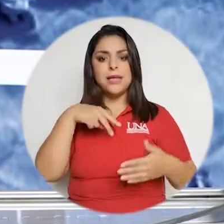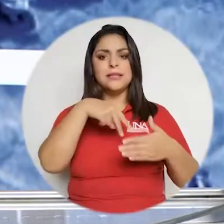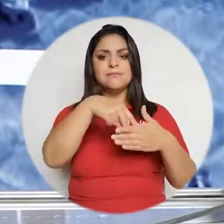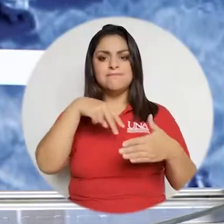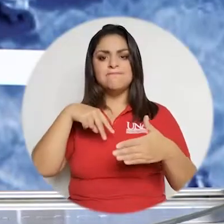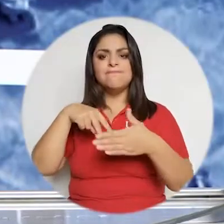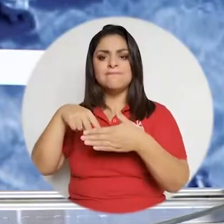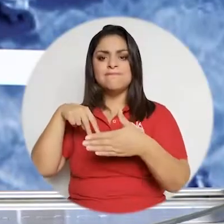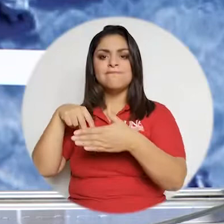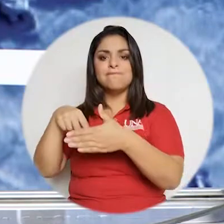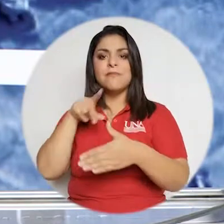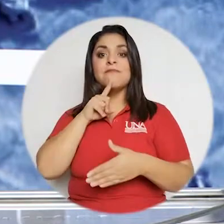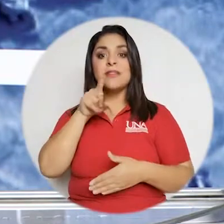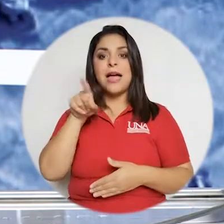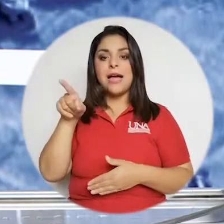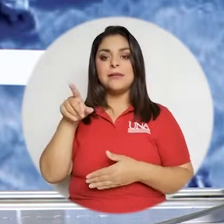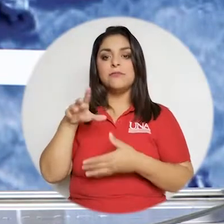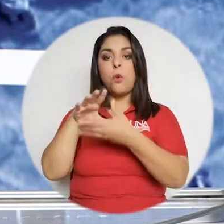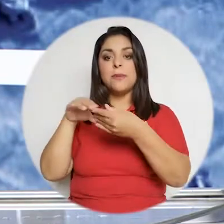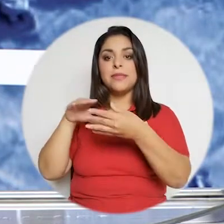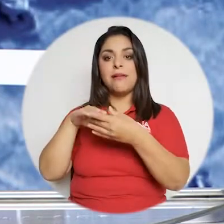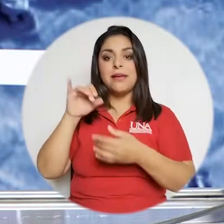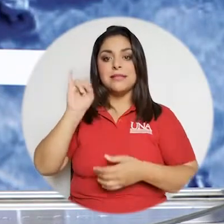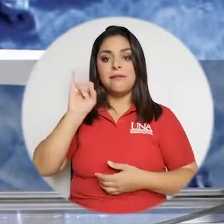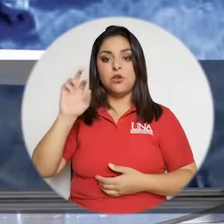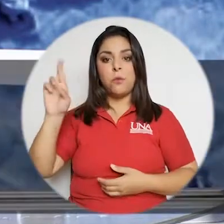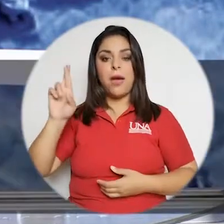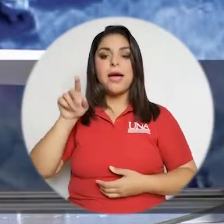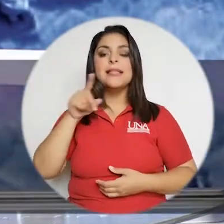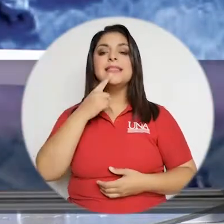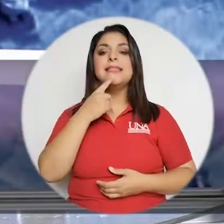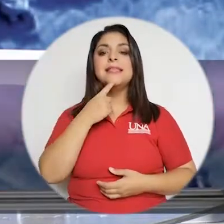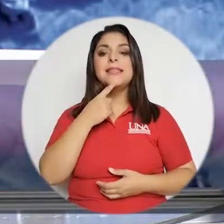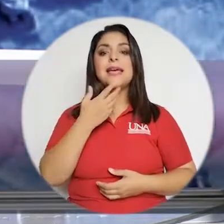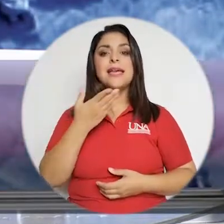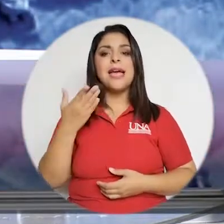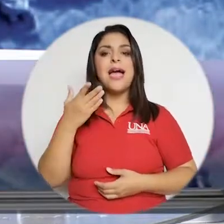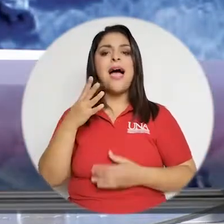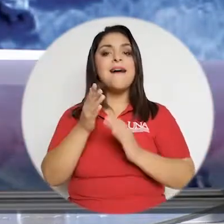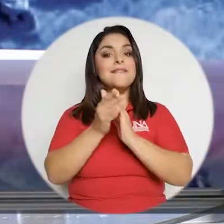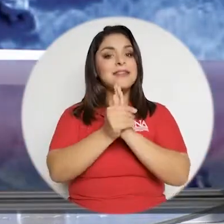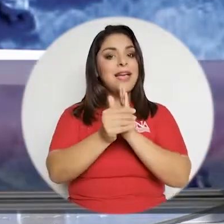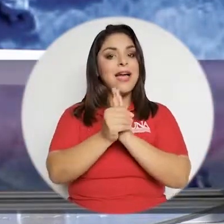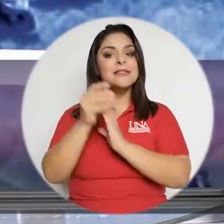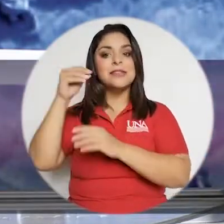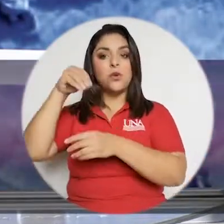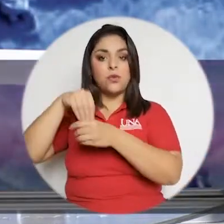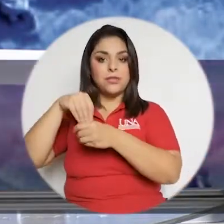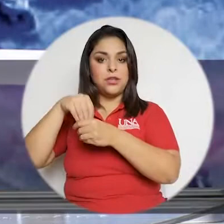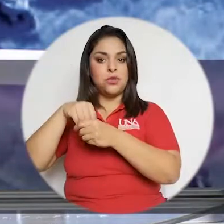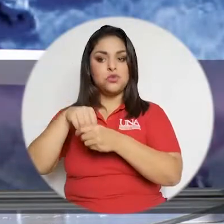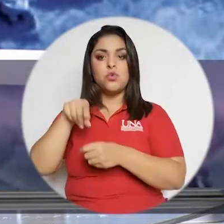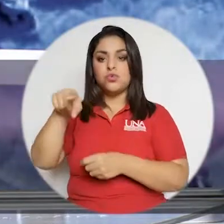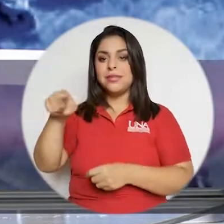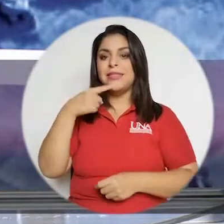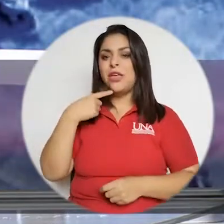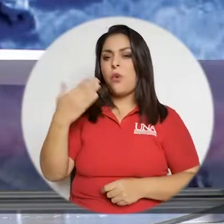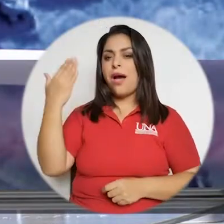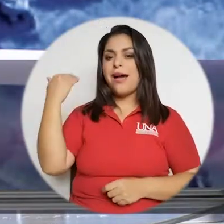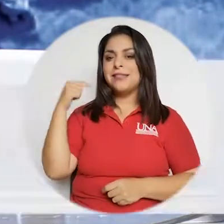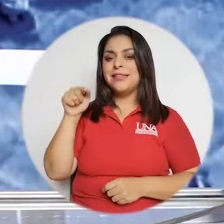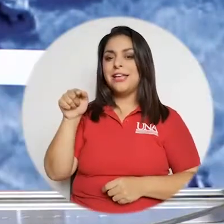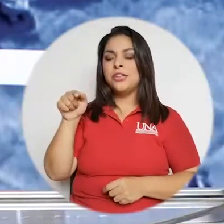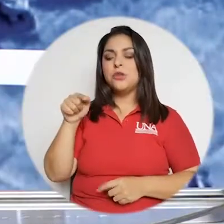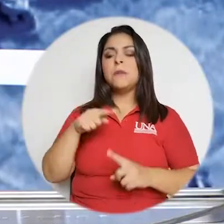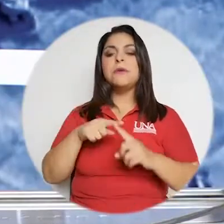Una de esas brechas de las que mencionaba Isabel Román tiene que ver con el tema de habilidades y contenidos. Ya usted algo